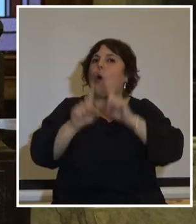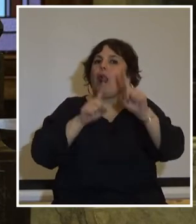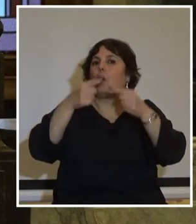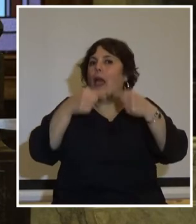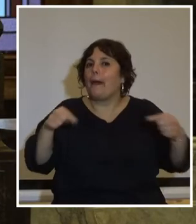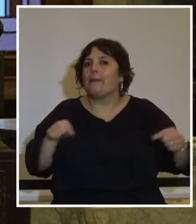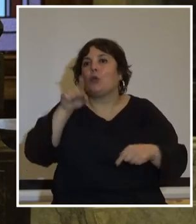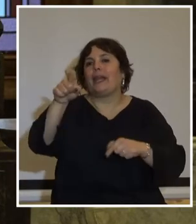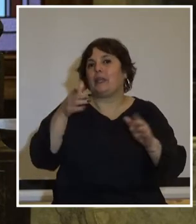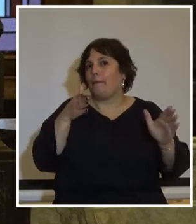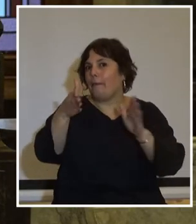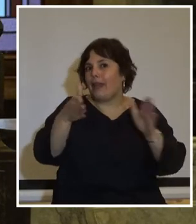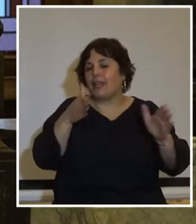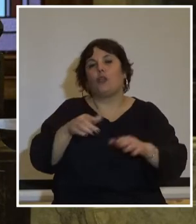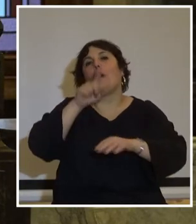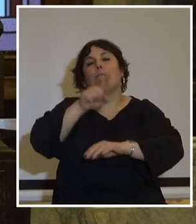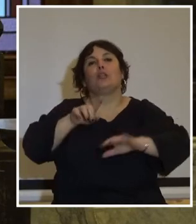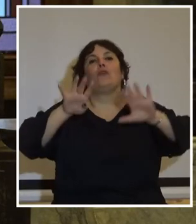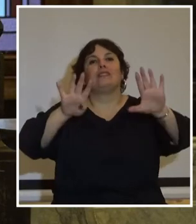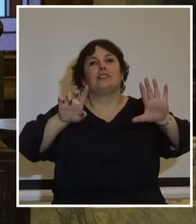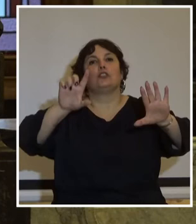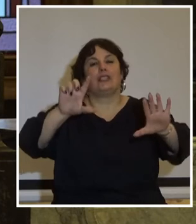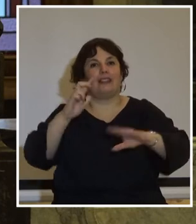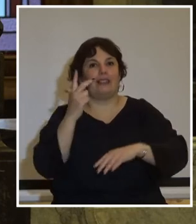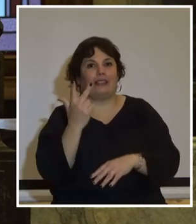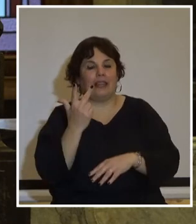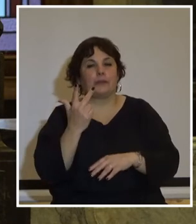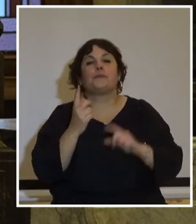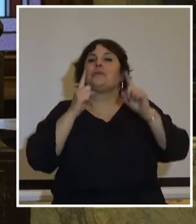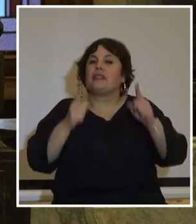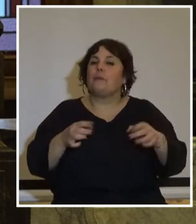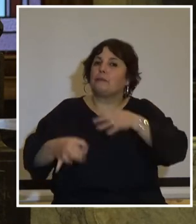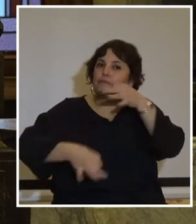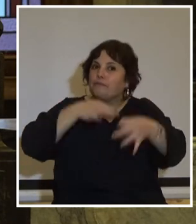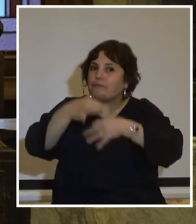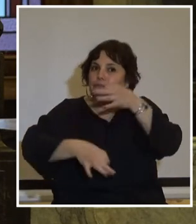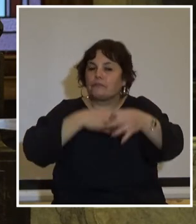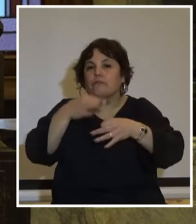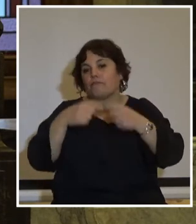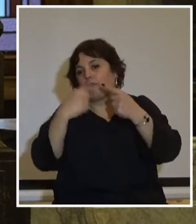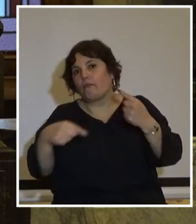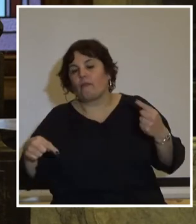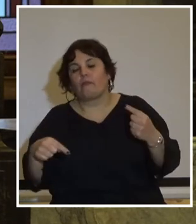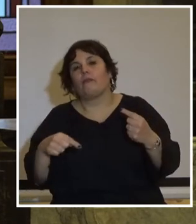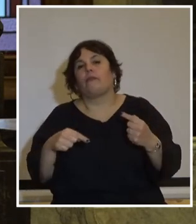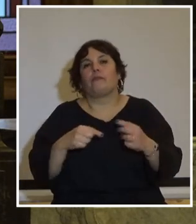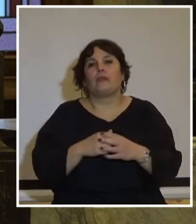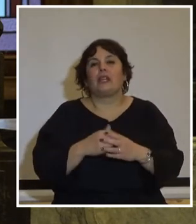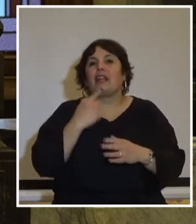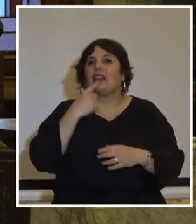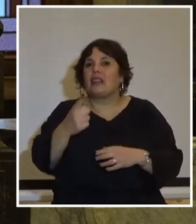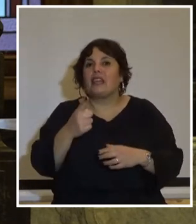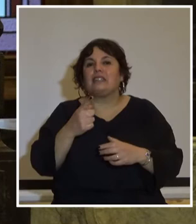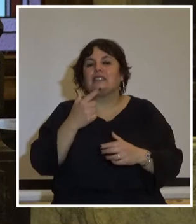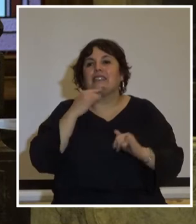de ese periodo a partir de 1973 y describía, entre otros puntos, claro, que el